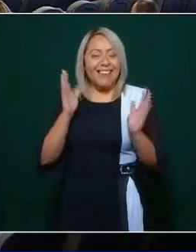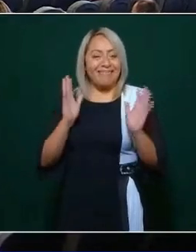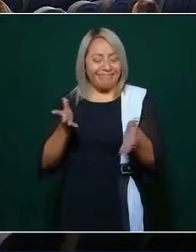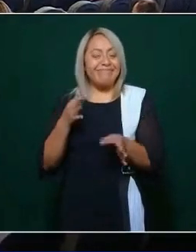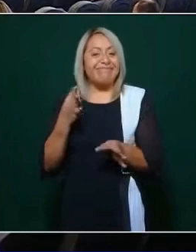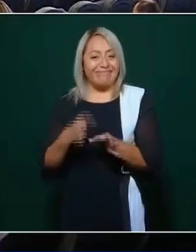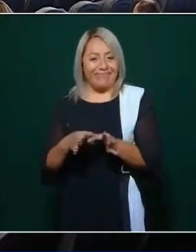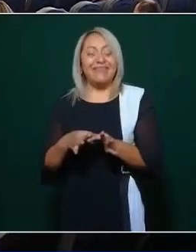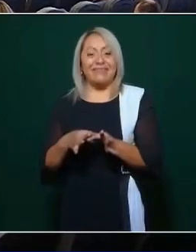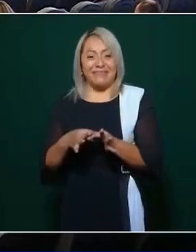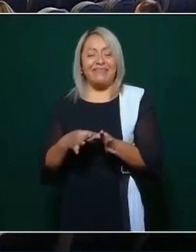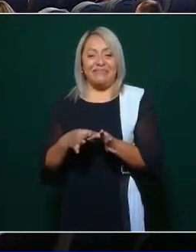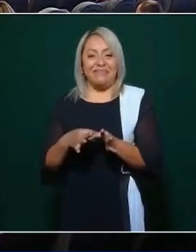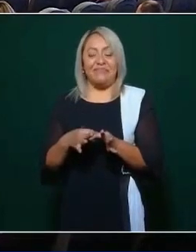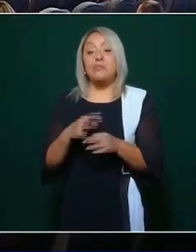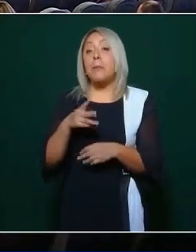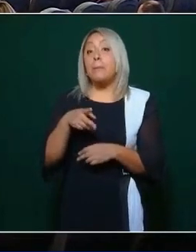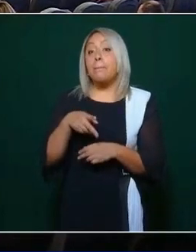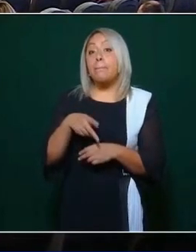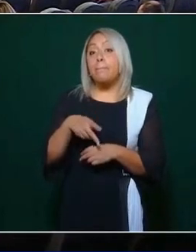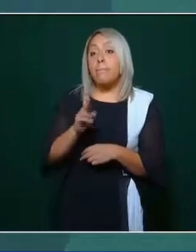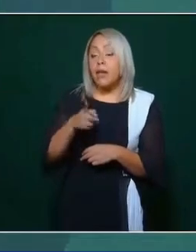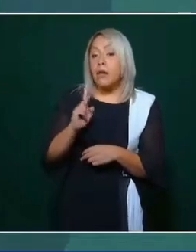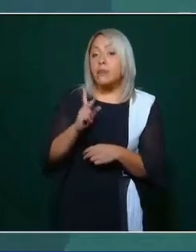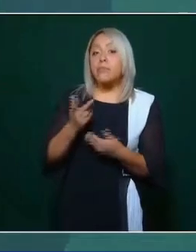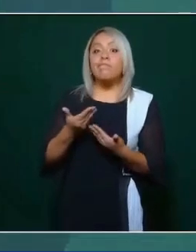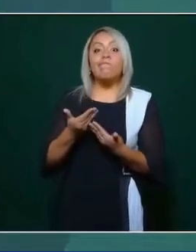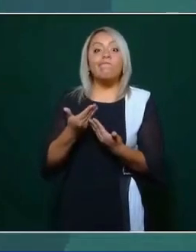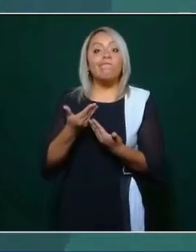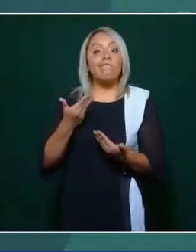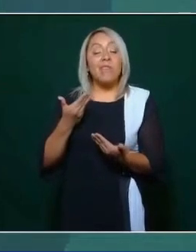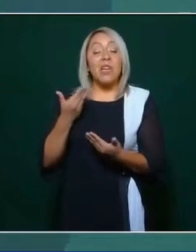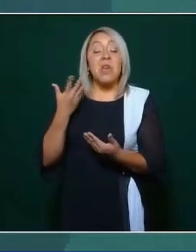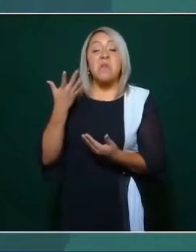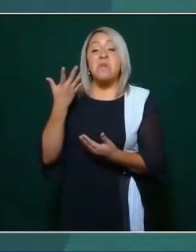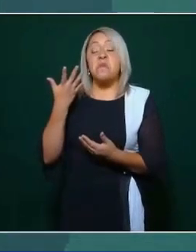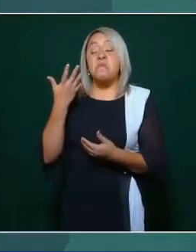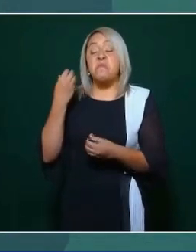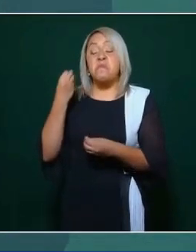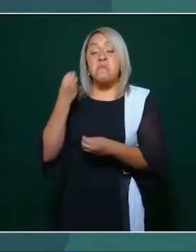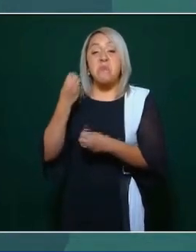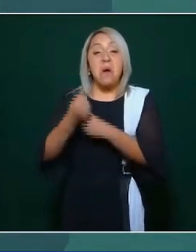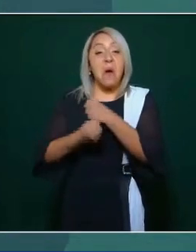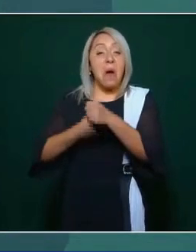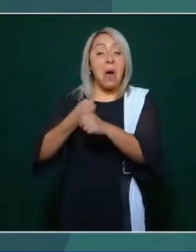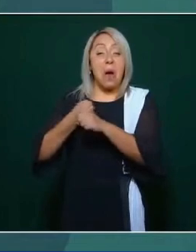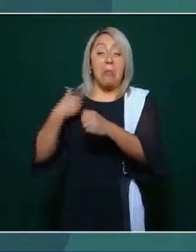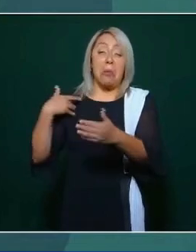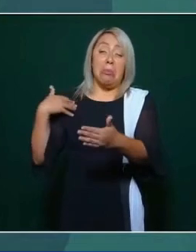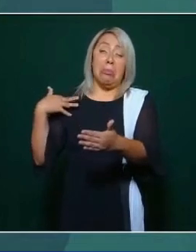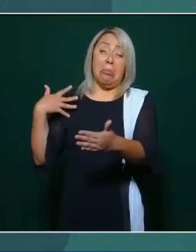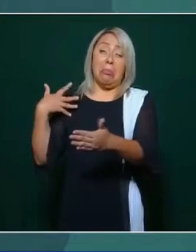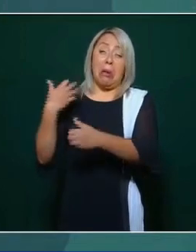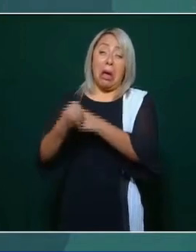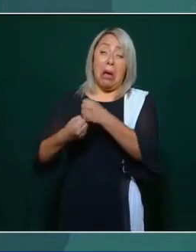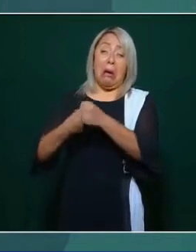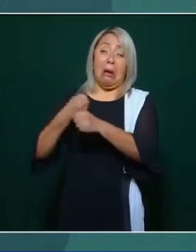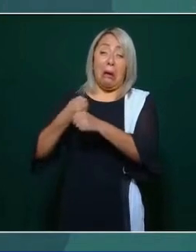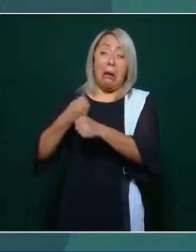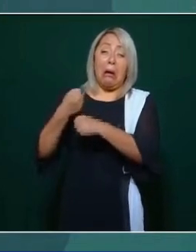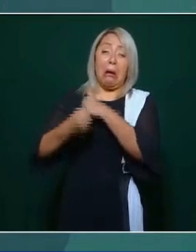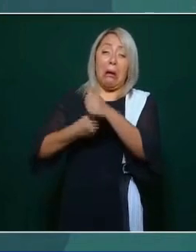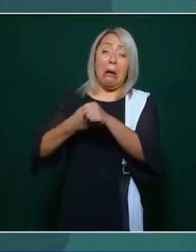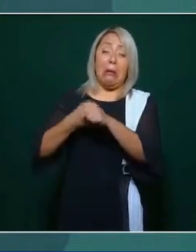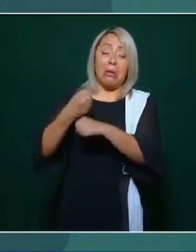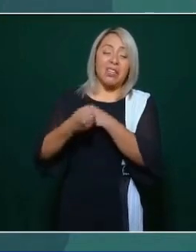pero durante décadas, siglos, se pensó que la política era asunto de los